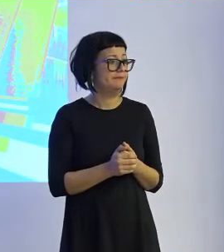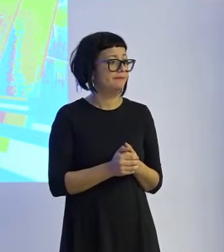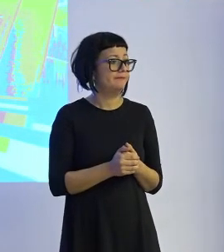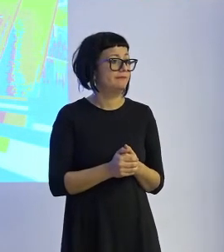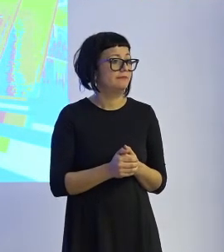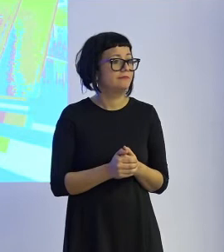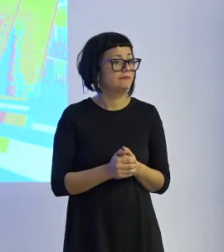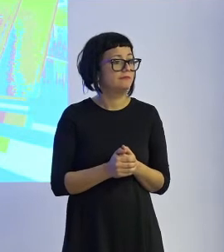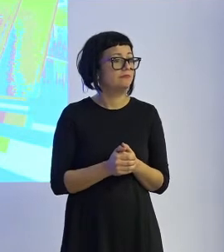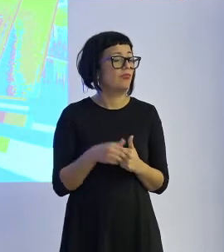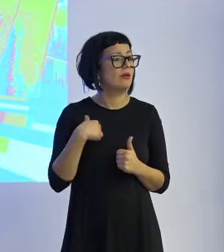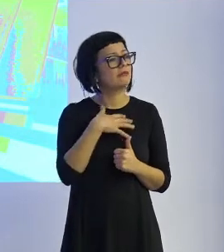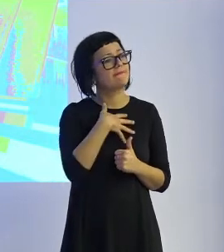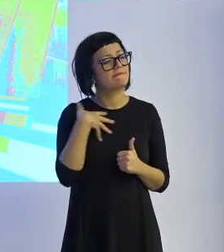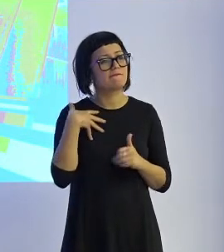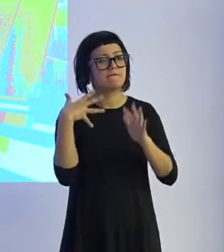vamos a ver